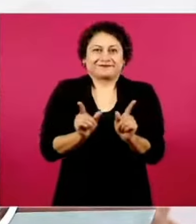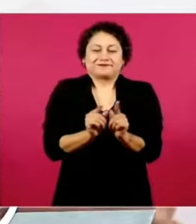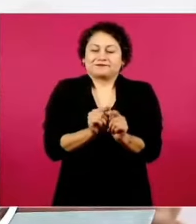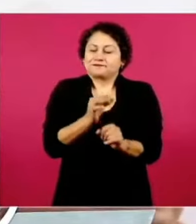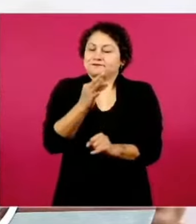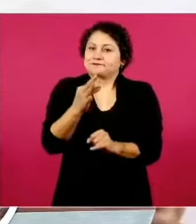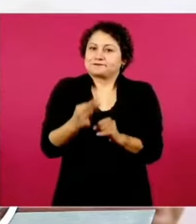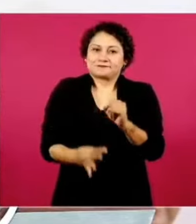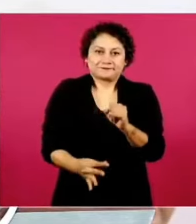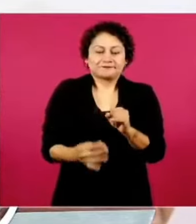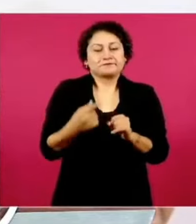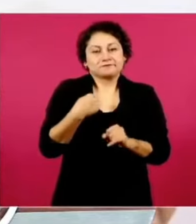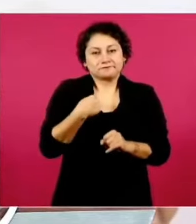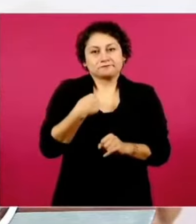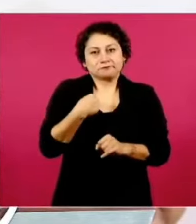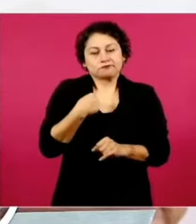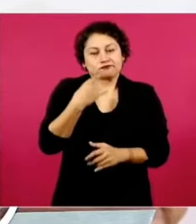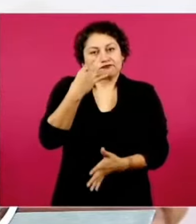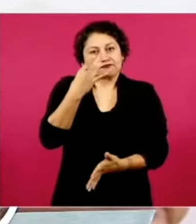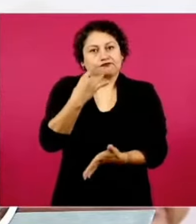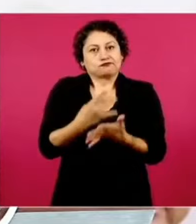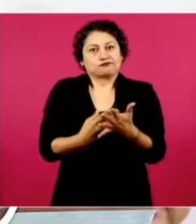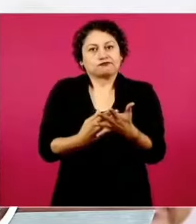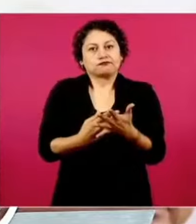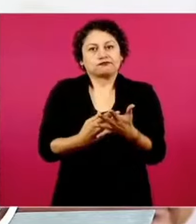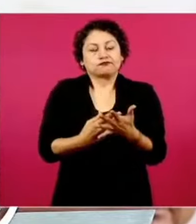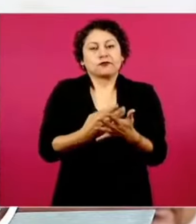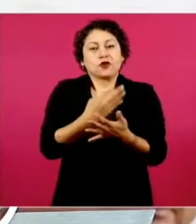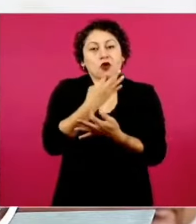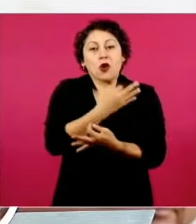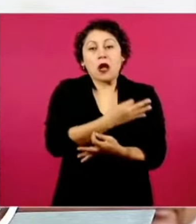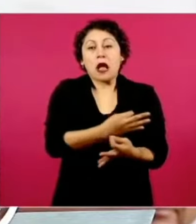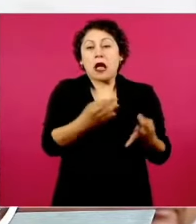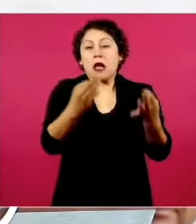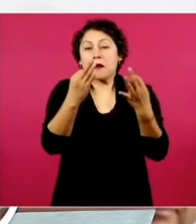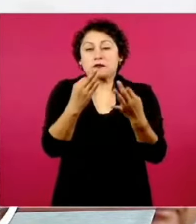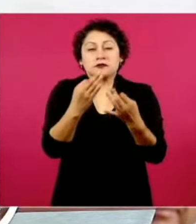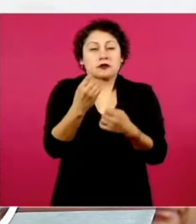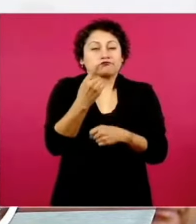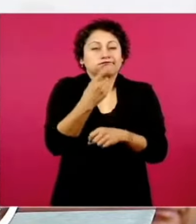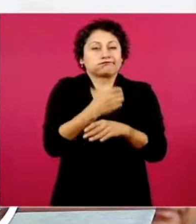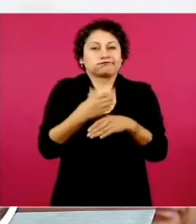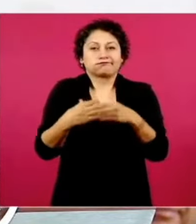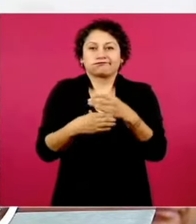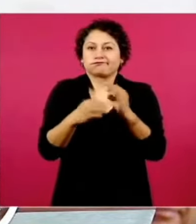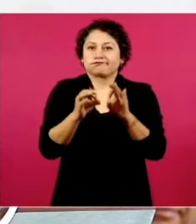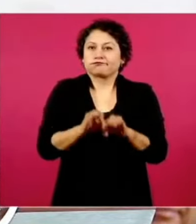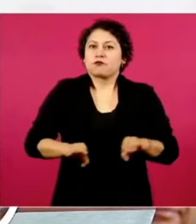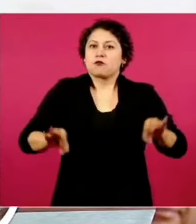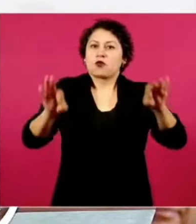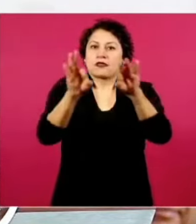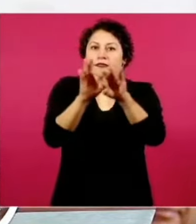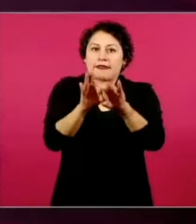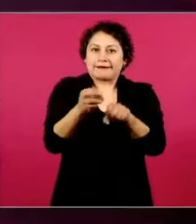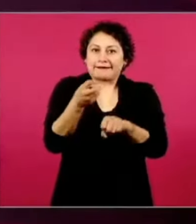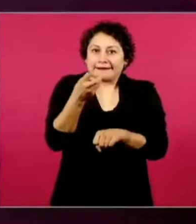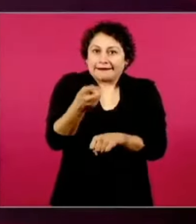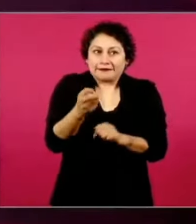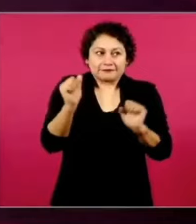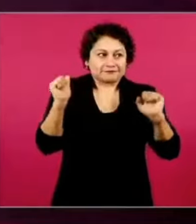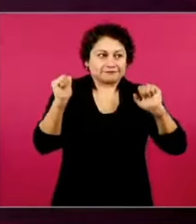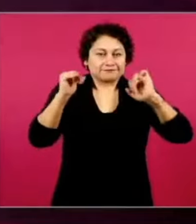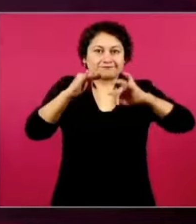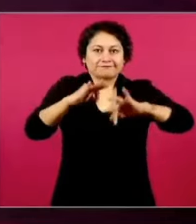quedarme con esta cuestión de remarcar la importancia de estos espacios, de poder debatir,